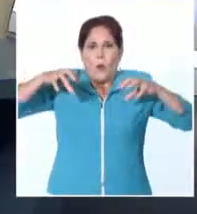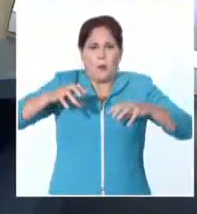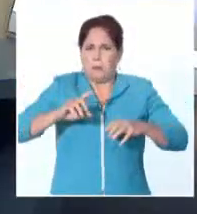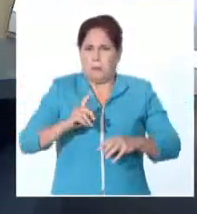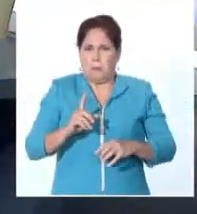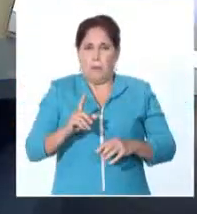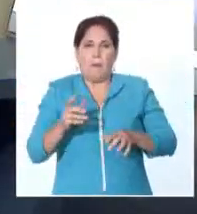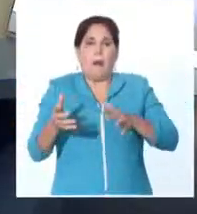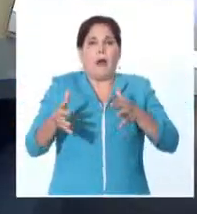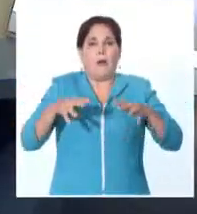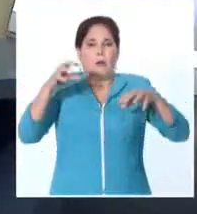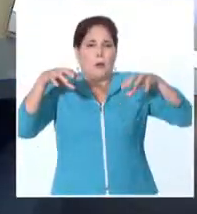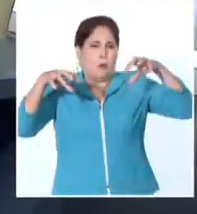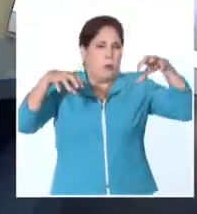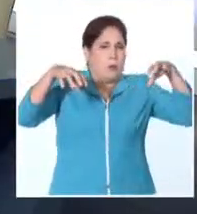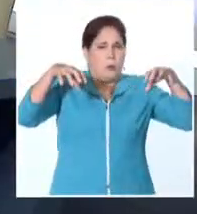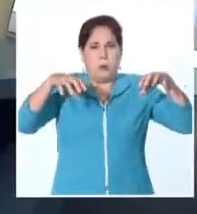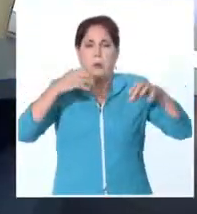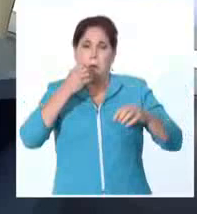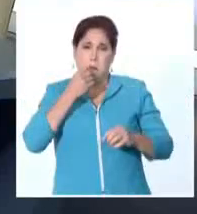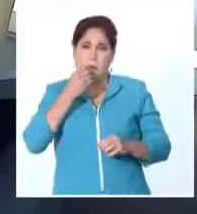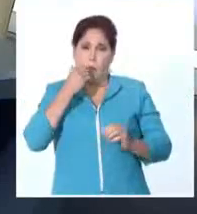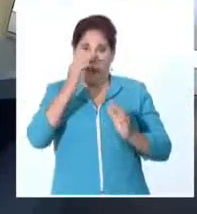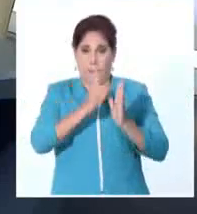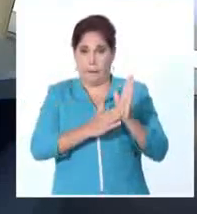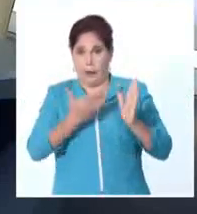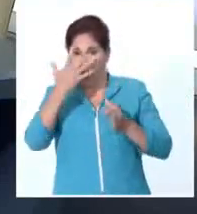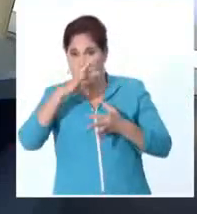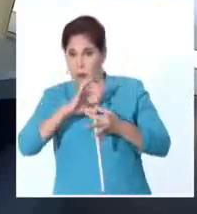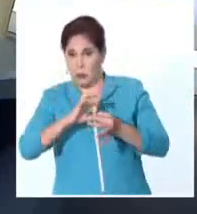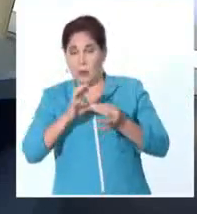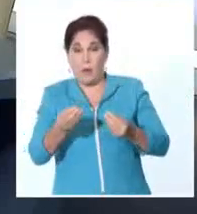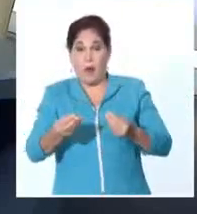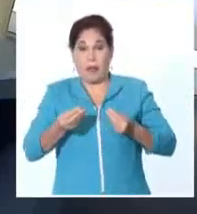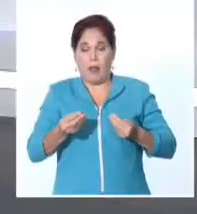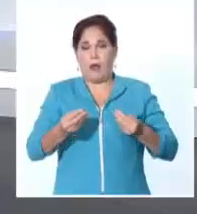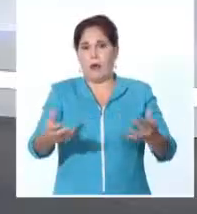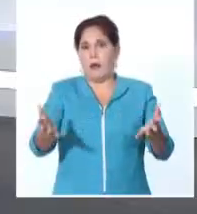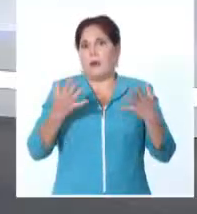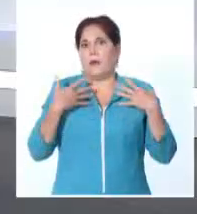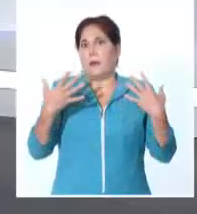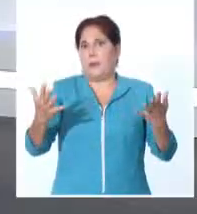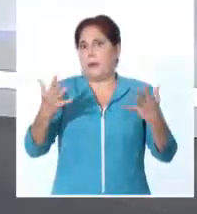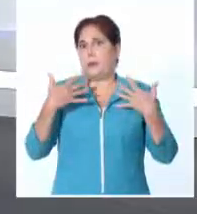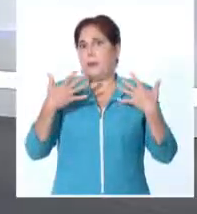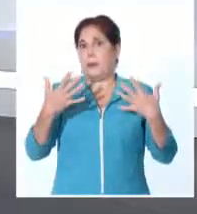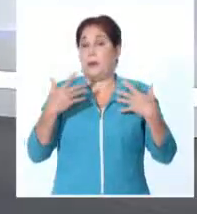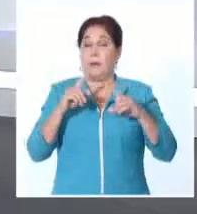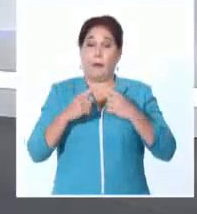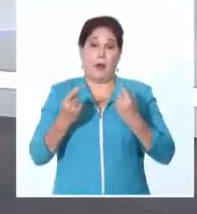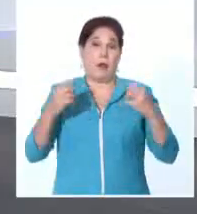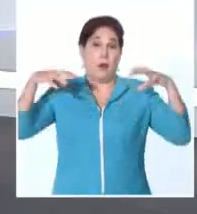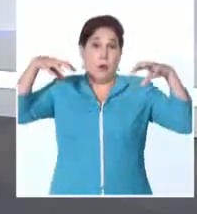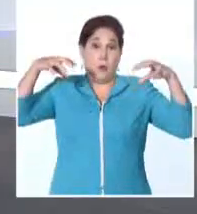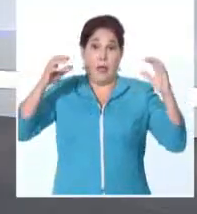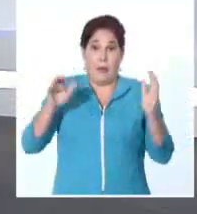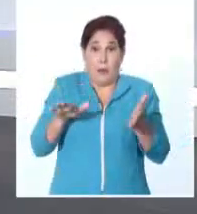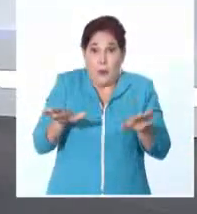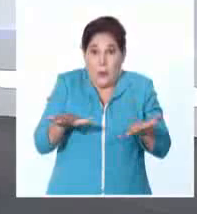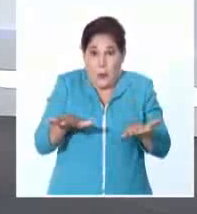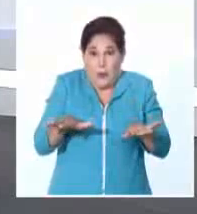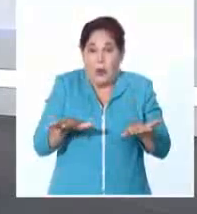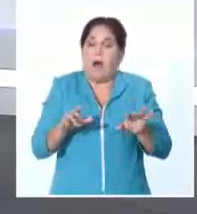agosto que por eso va a propiciar también este ascenso de las temperaturas porque, bueno, como podemos observar hoy,